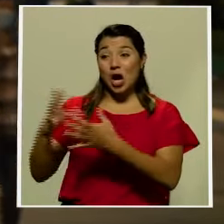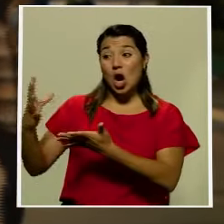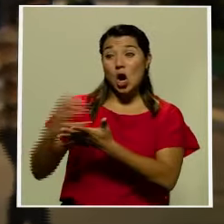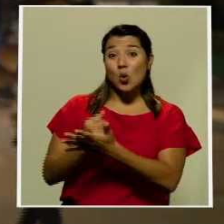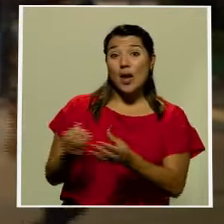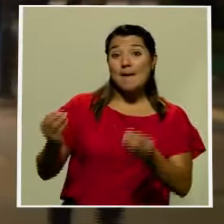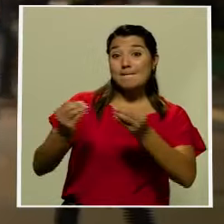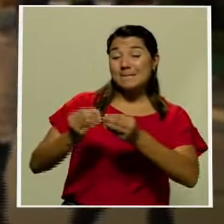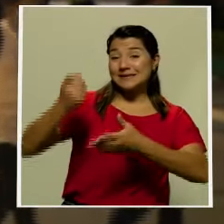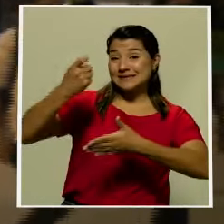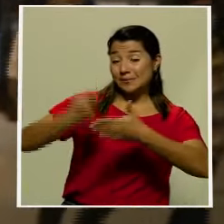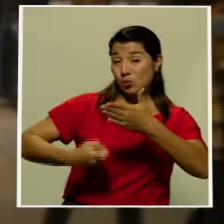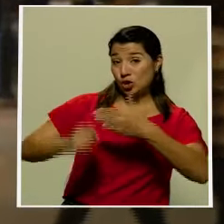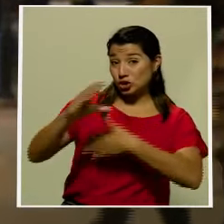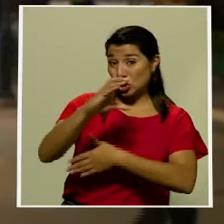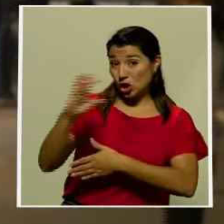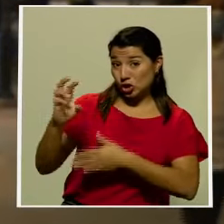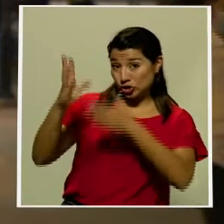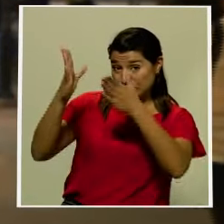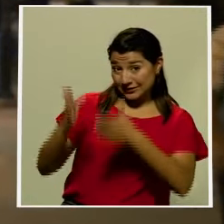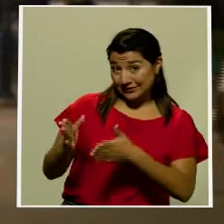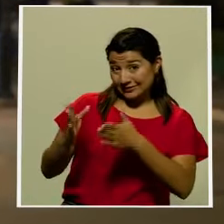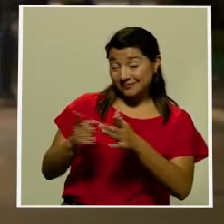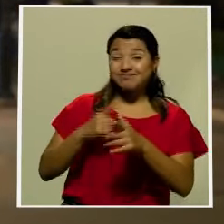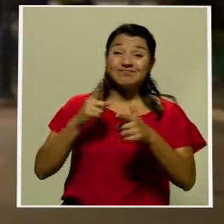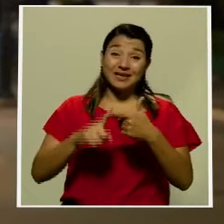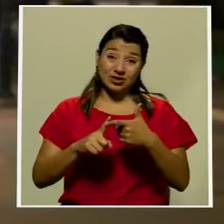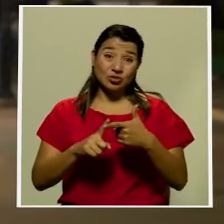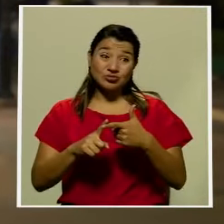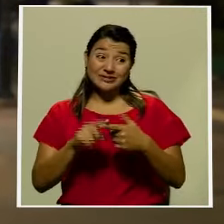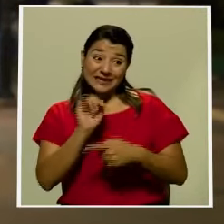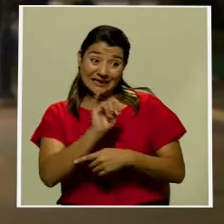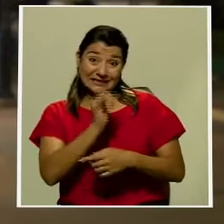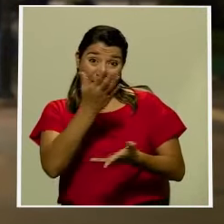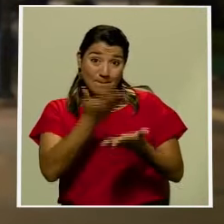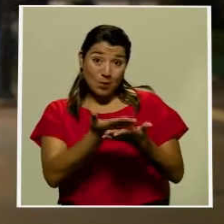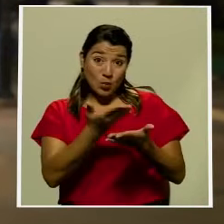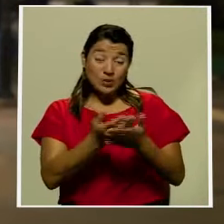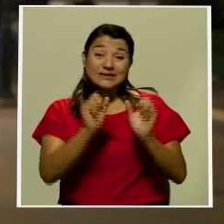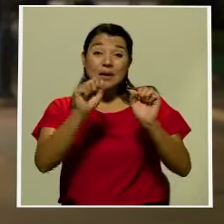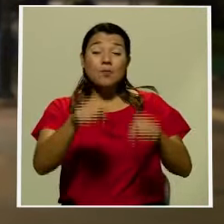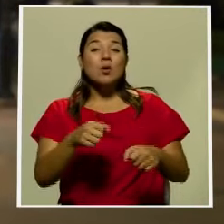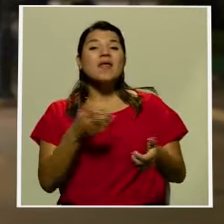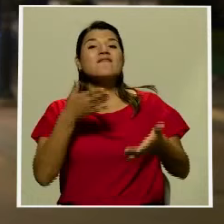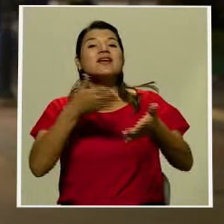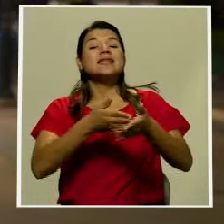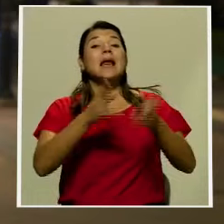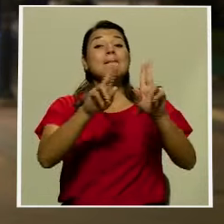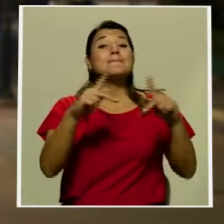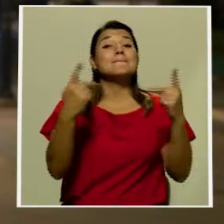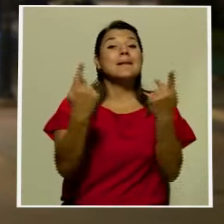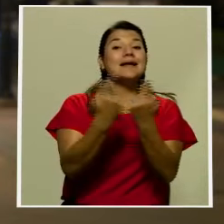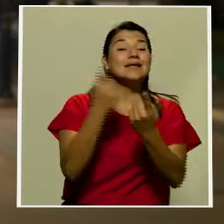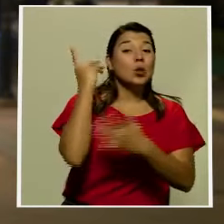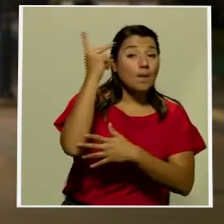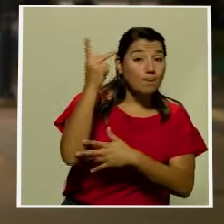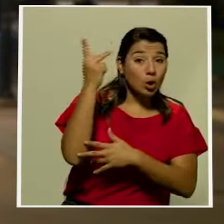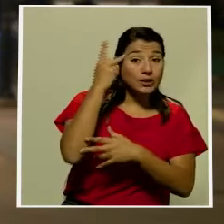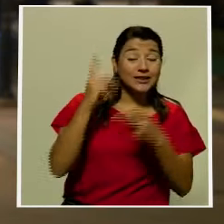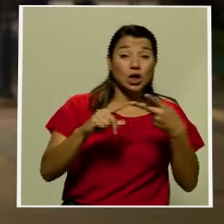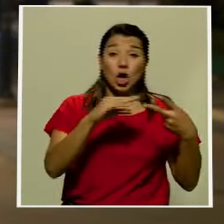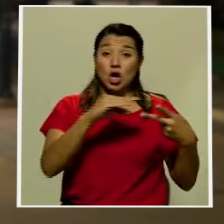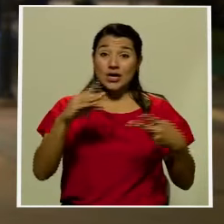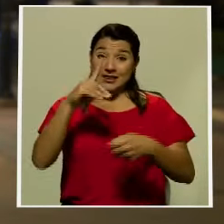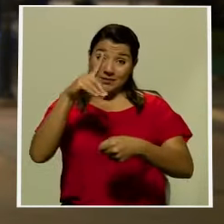esto podría pasar factura tanto a los partidos políticos como a los diputados que serán los encargados finalmente de tomar la decisión